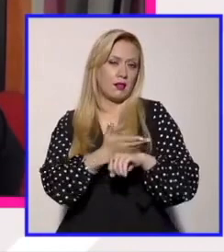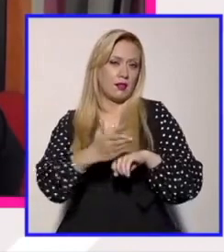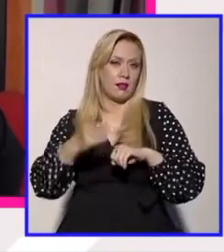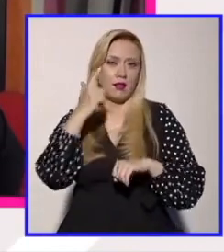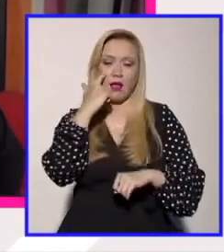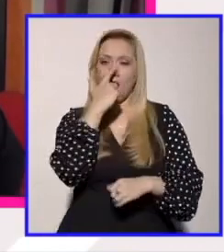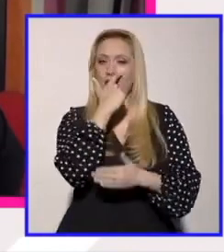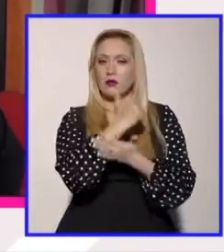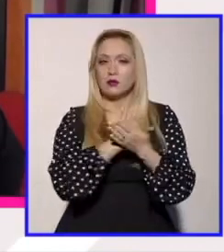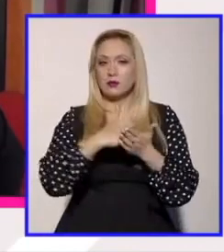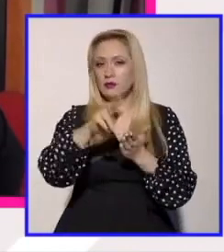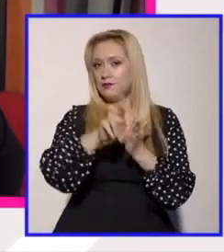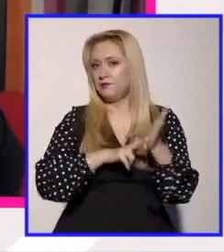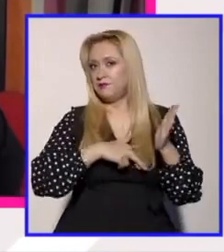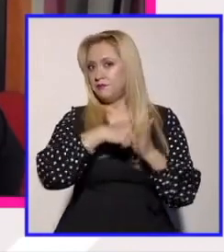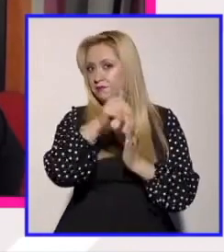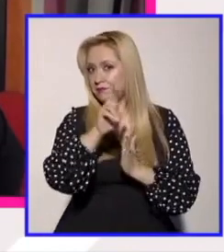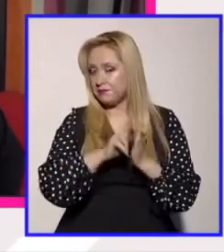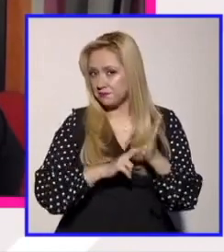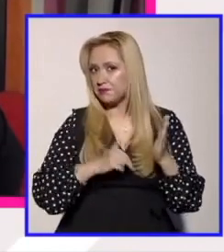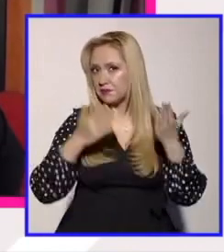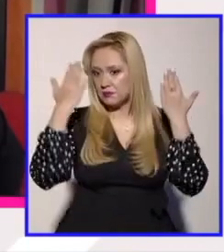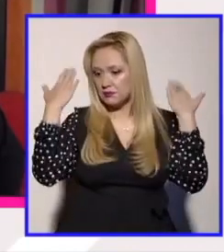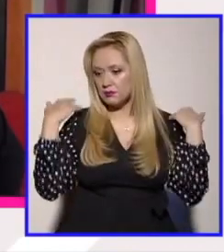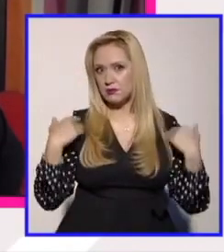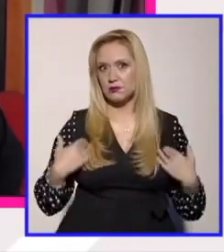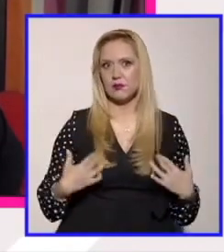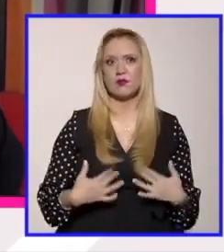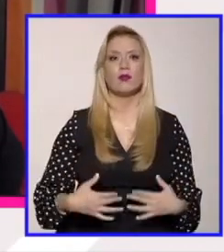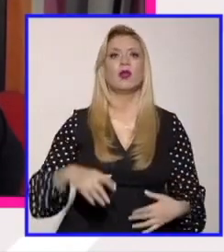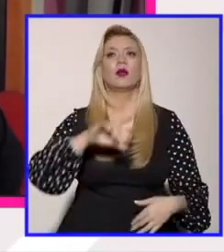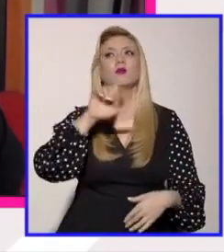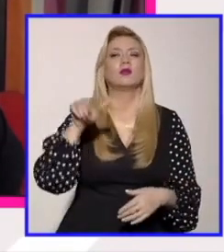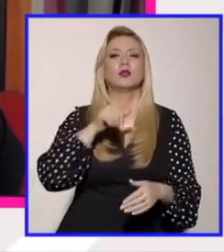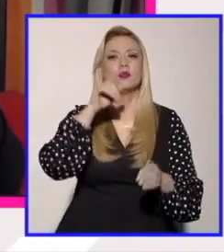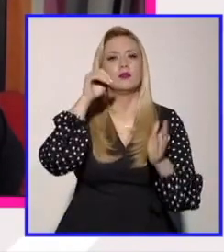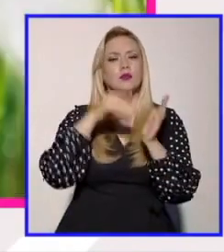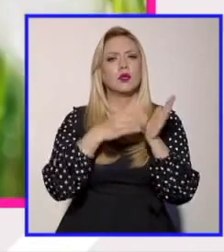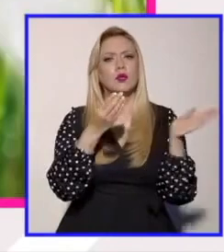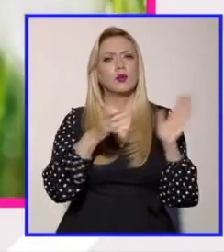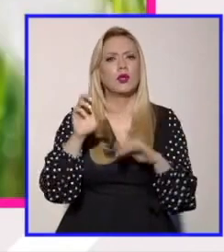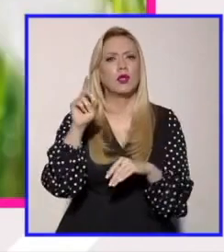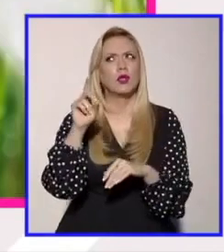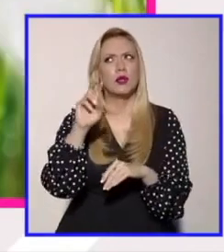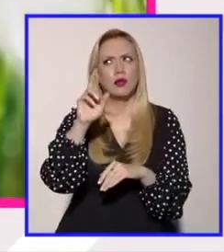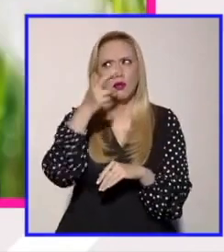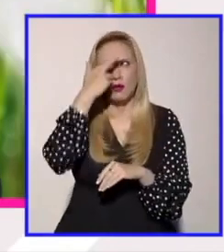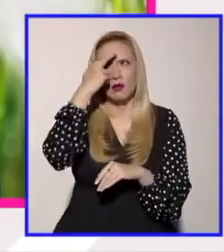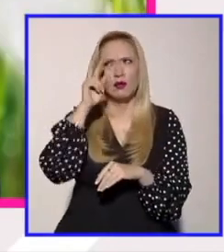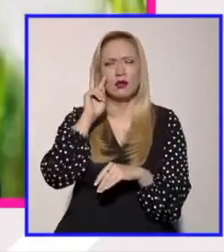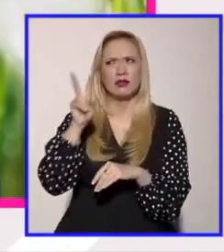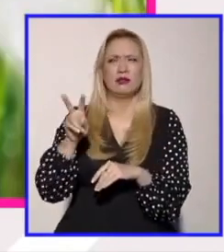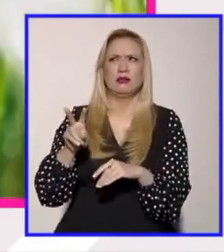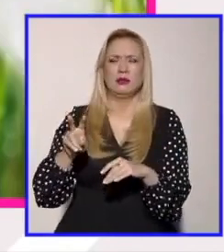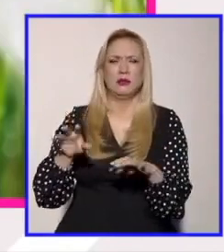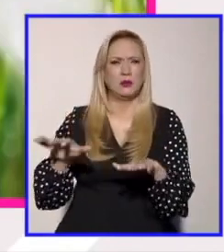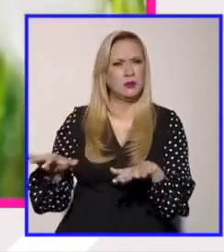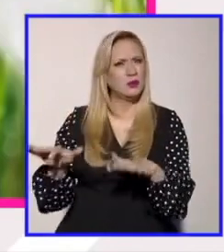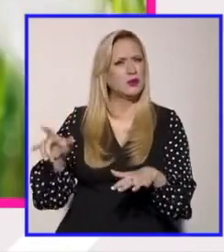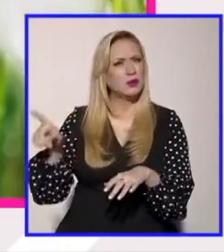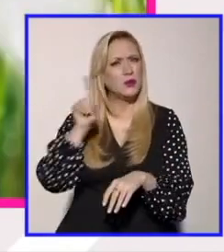ahora nos sorprende que en los años 30 en Alemania hubiera habido un feminismo de ese tipo